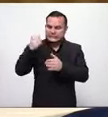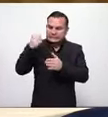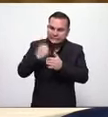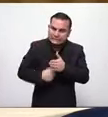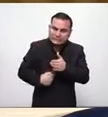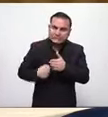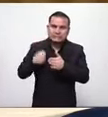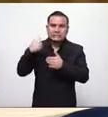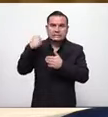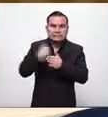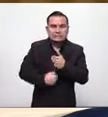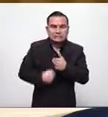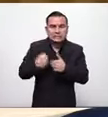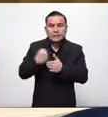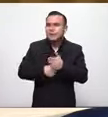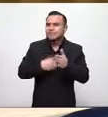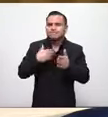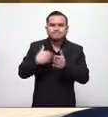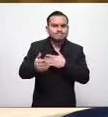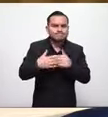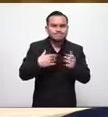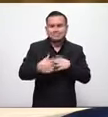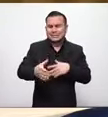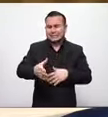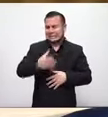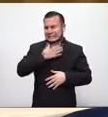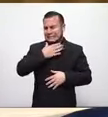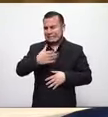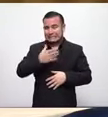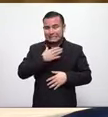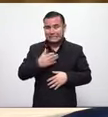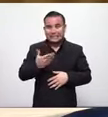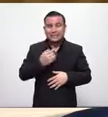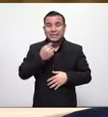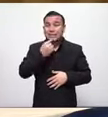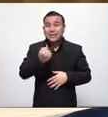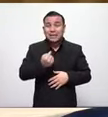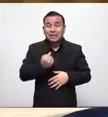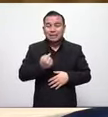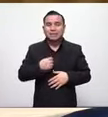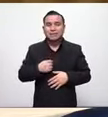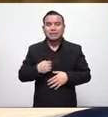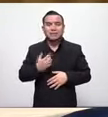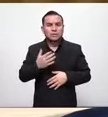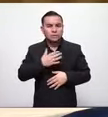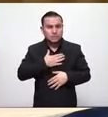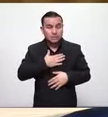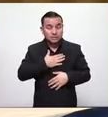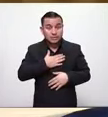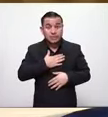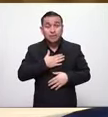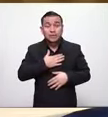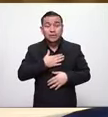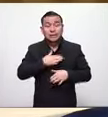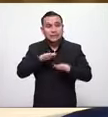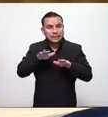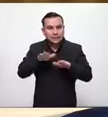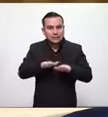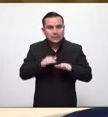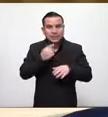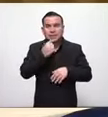superando a pesar de las dificultades yo solo tengo palabras de agradecimiento para